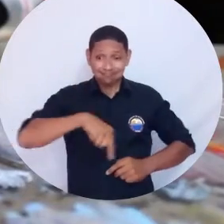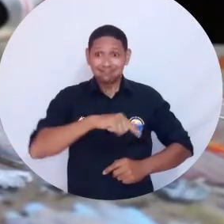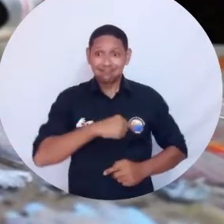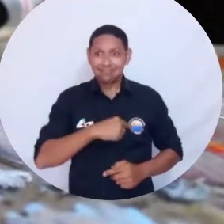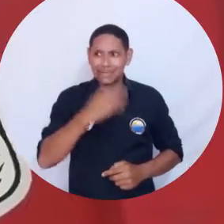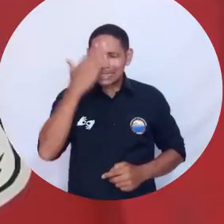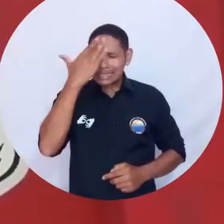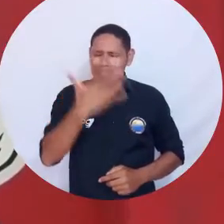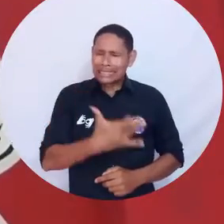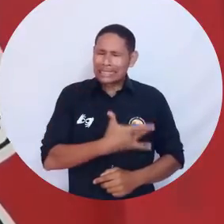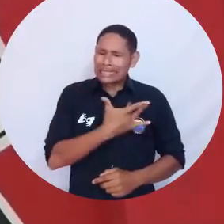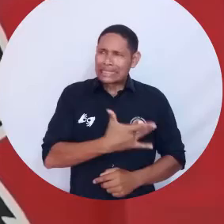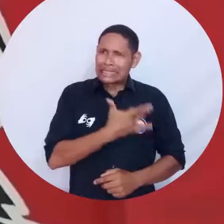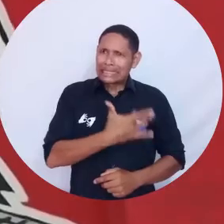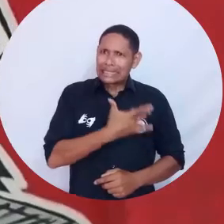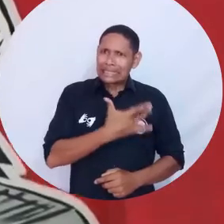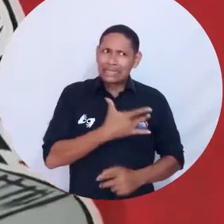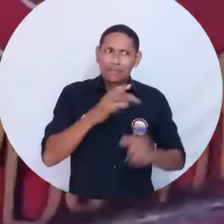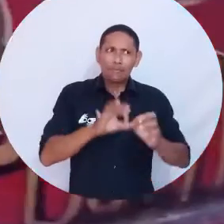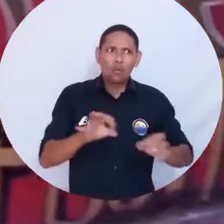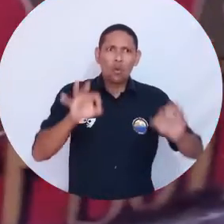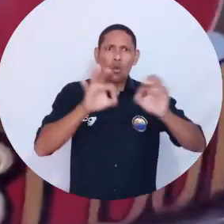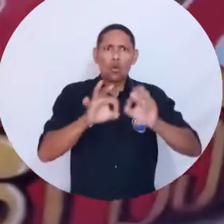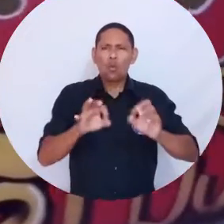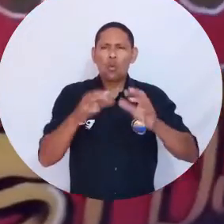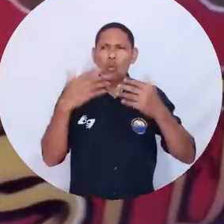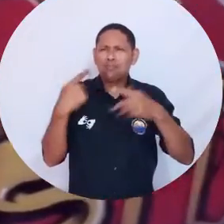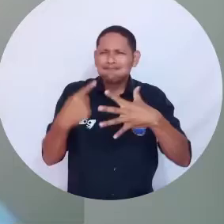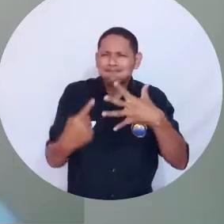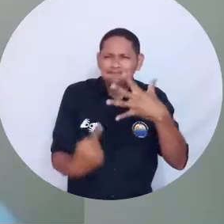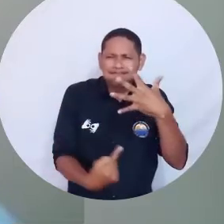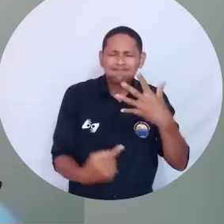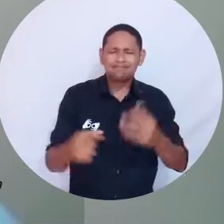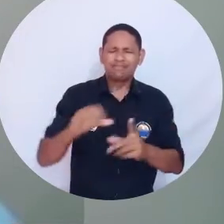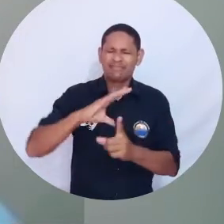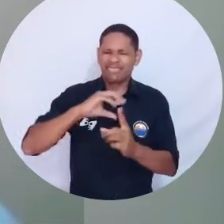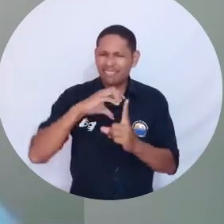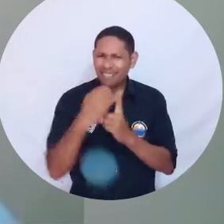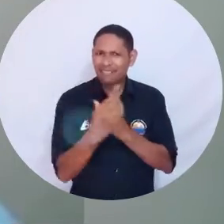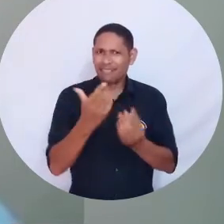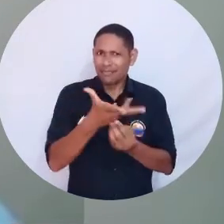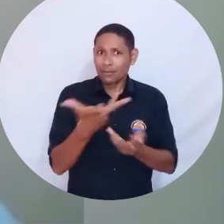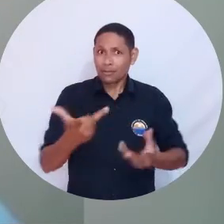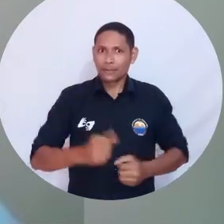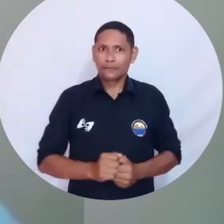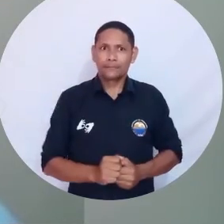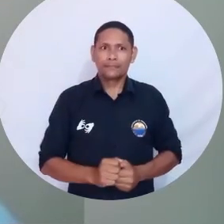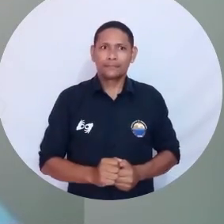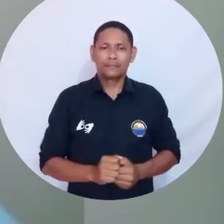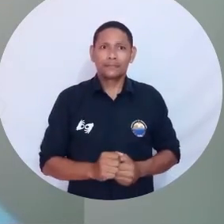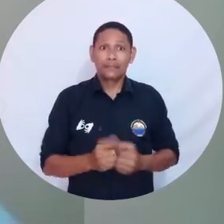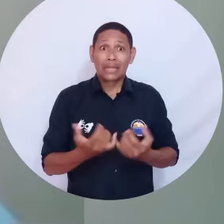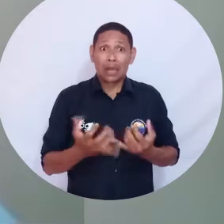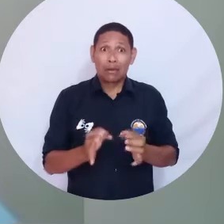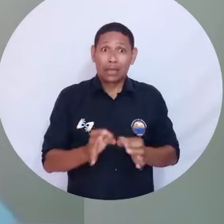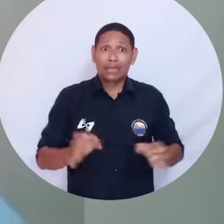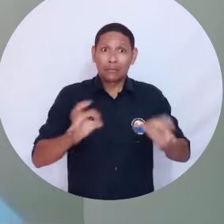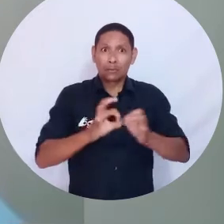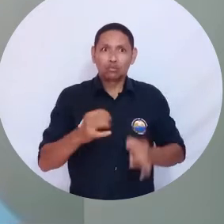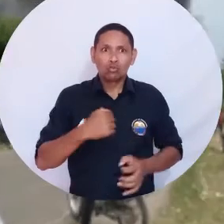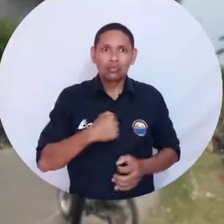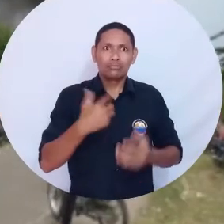reconocer esa sensibilidad por lo artístico. Tenemos unos trabajos muy buenos, de muy alta calidad, sobre todo que